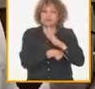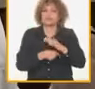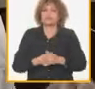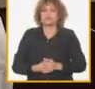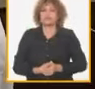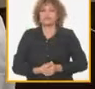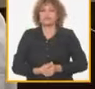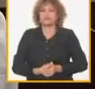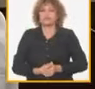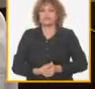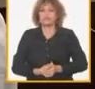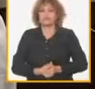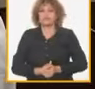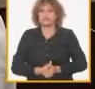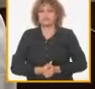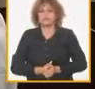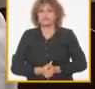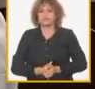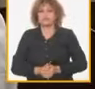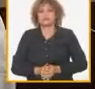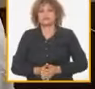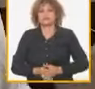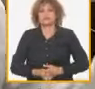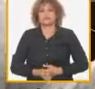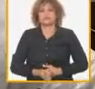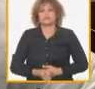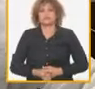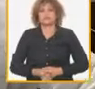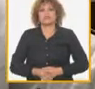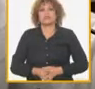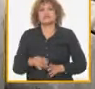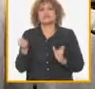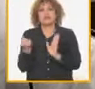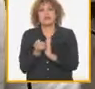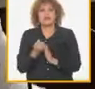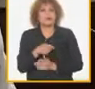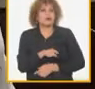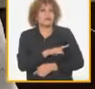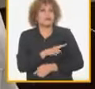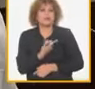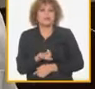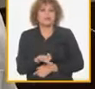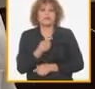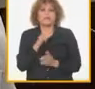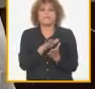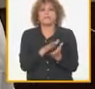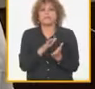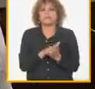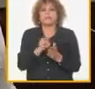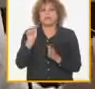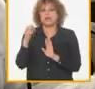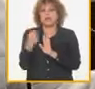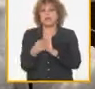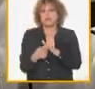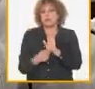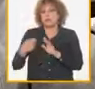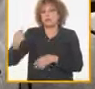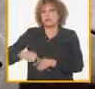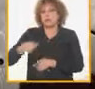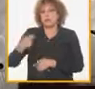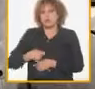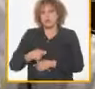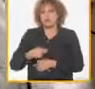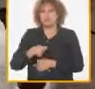política agroecológica lo explicaba el compañero miembro y comité se aprobó recientemente está pendiente que salga las normas jurídicas para la